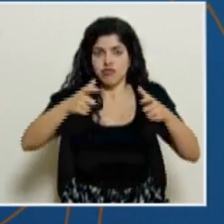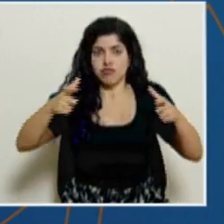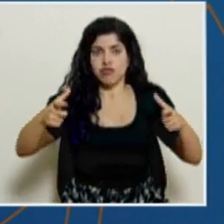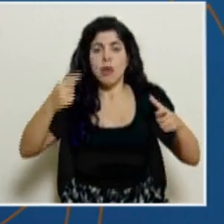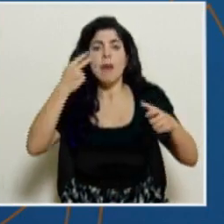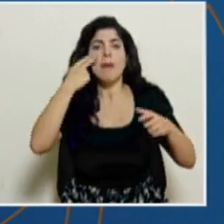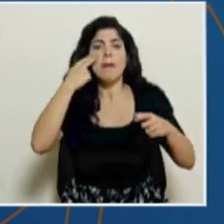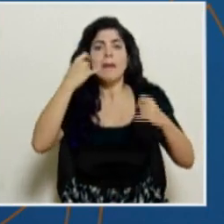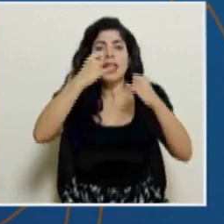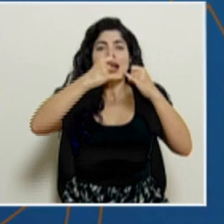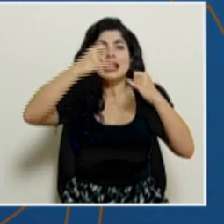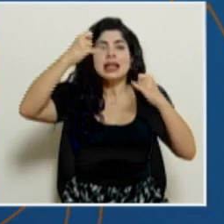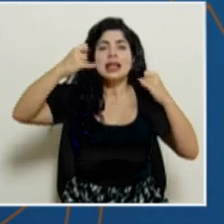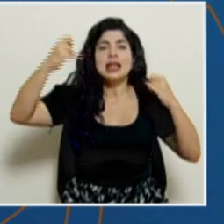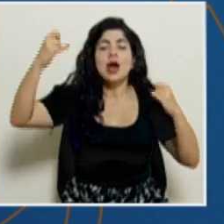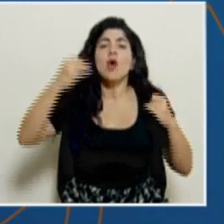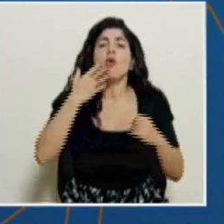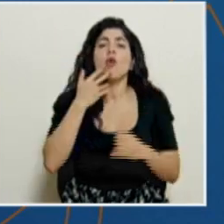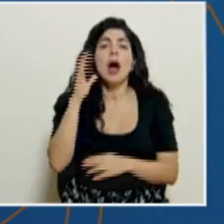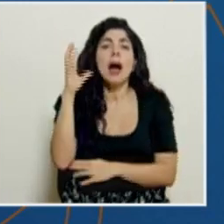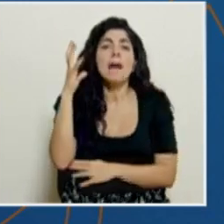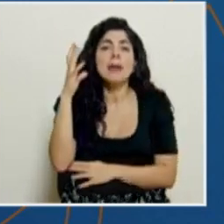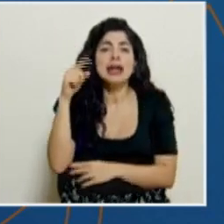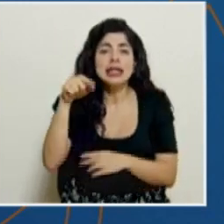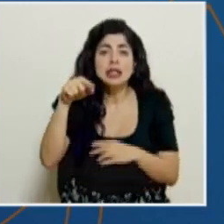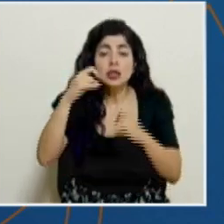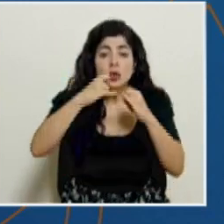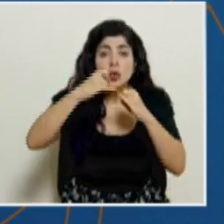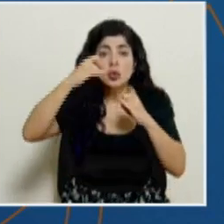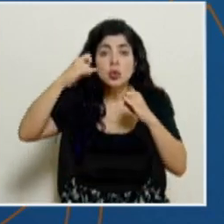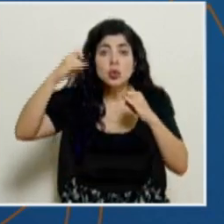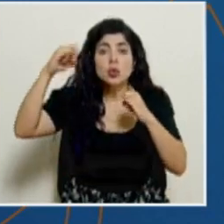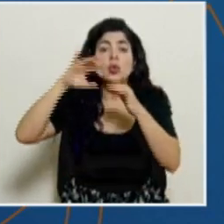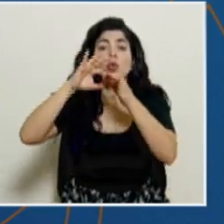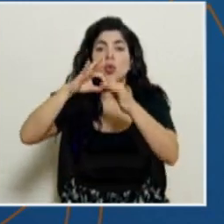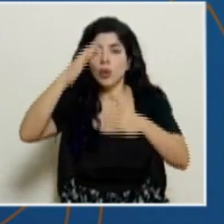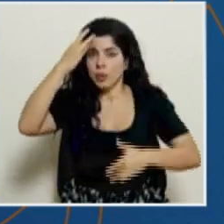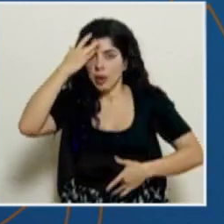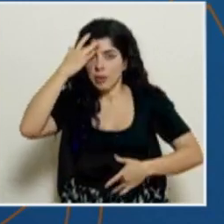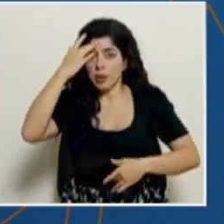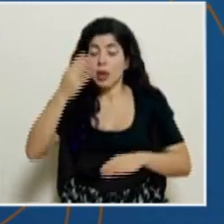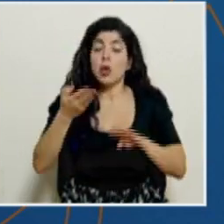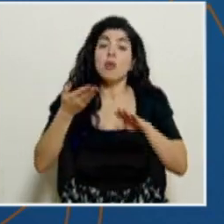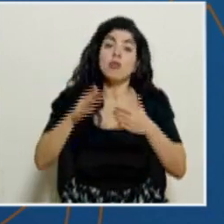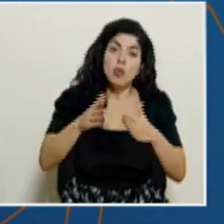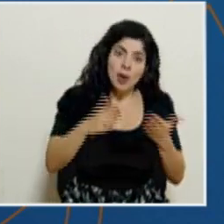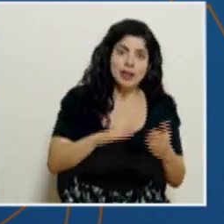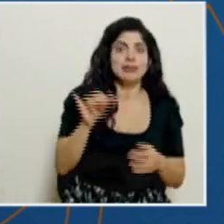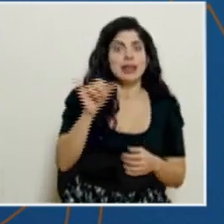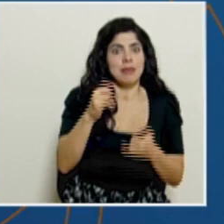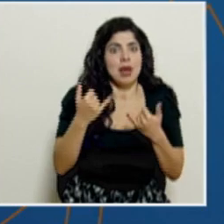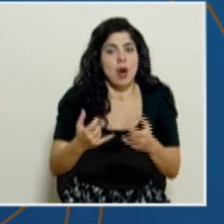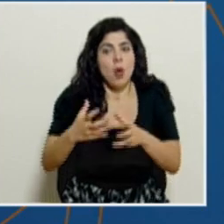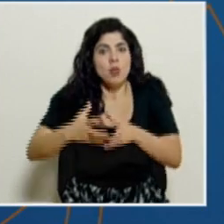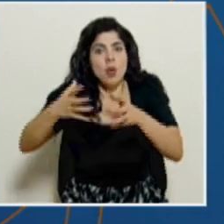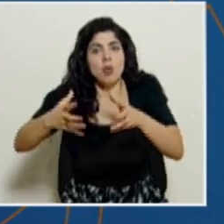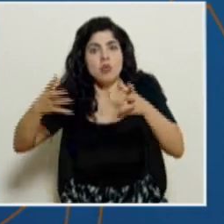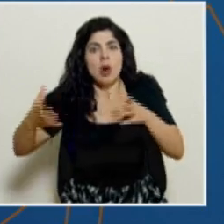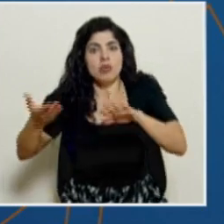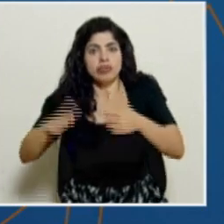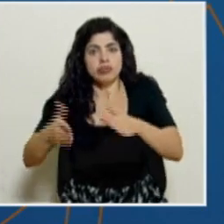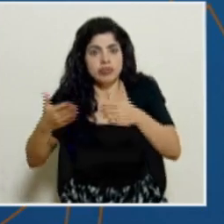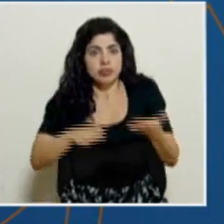amarilla, representa los casos y los fallecidos que también se están incrementando.